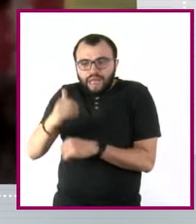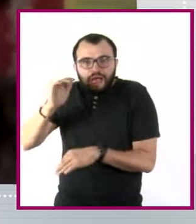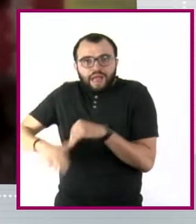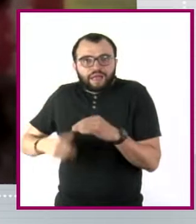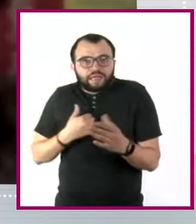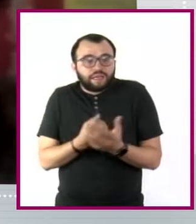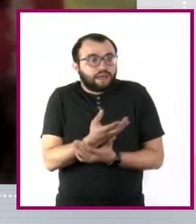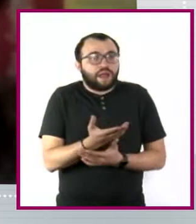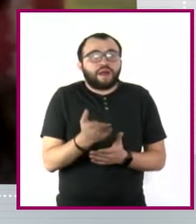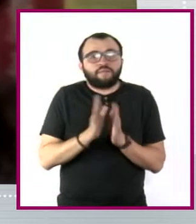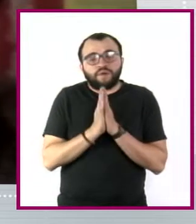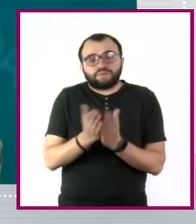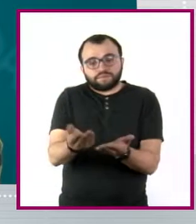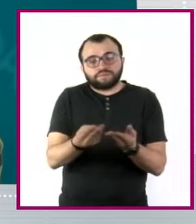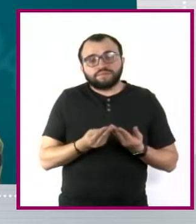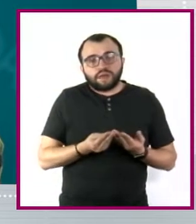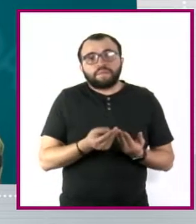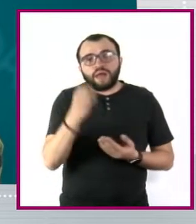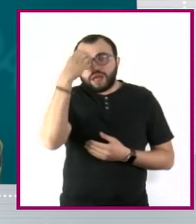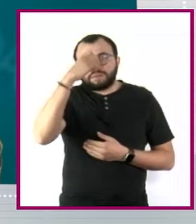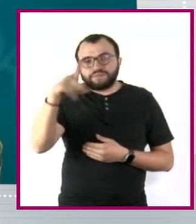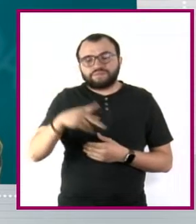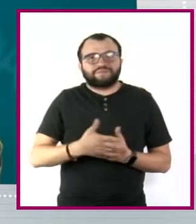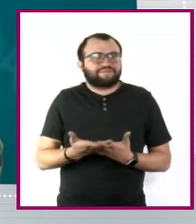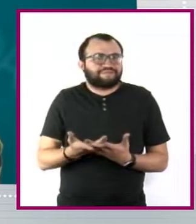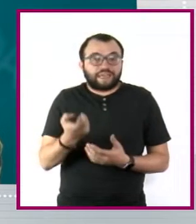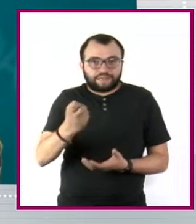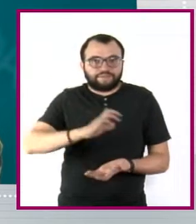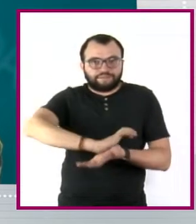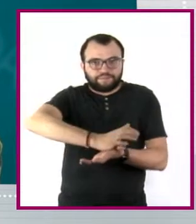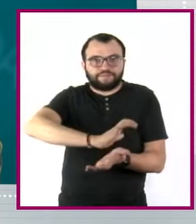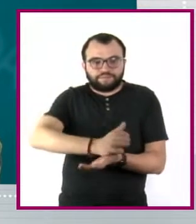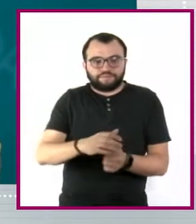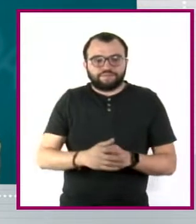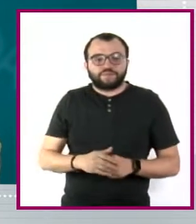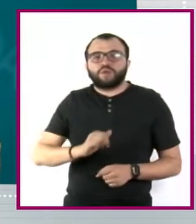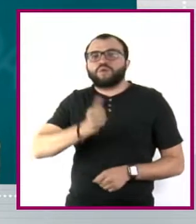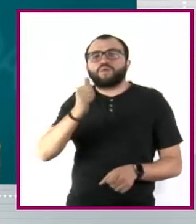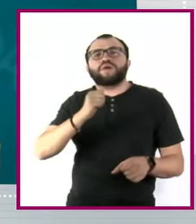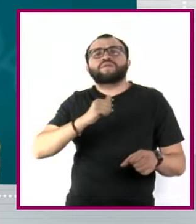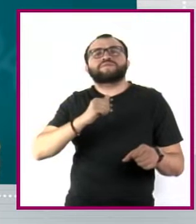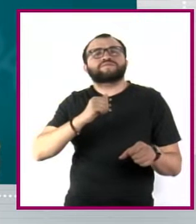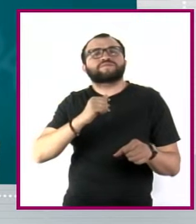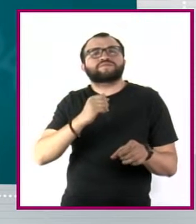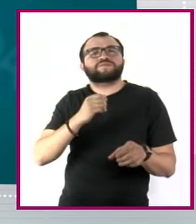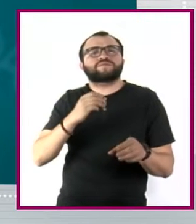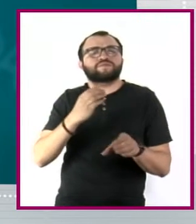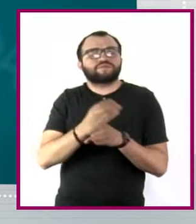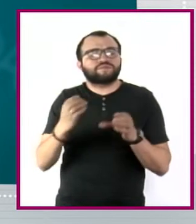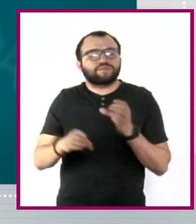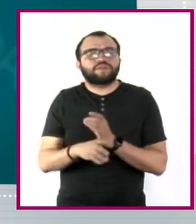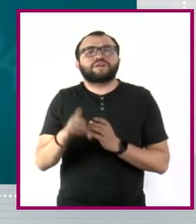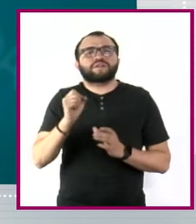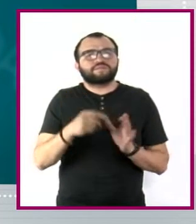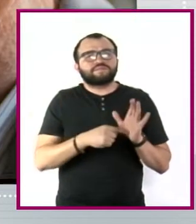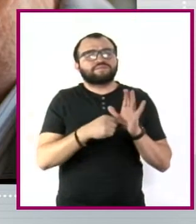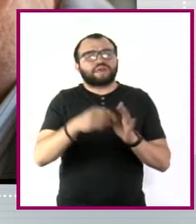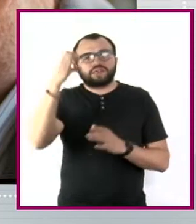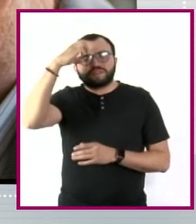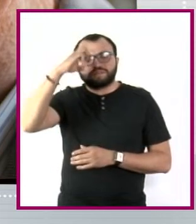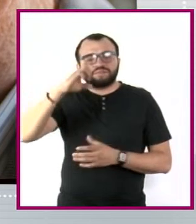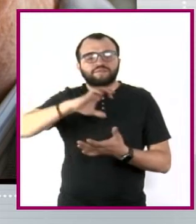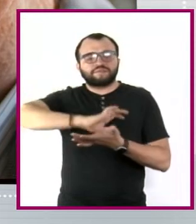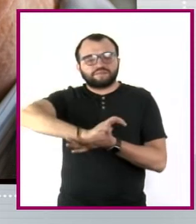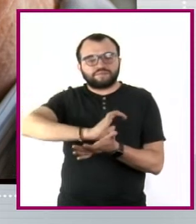profesión y no han tenido tiempo. ¿Qué otros factores marcan diferencias en la experiencia de discriminación en quien la ejerce y en quien la vive?